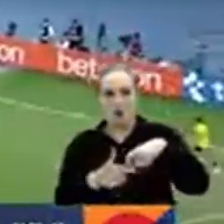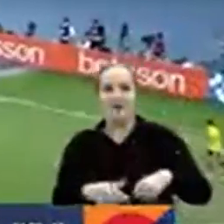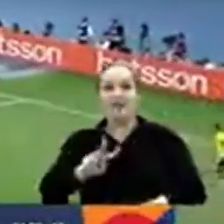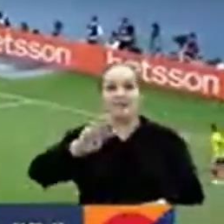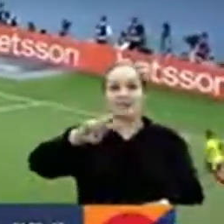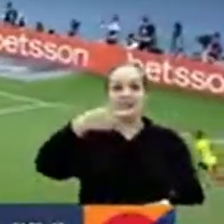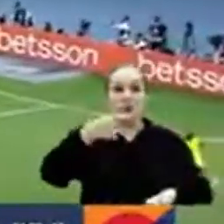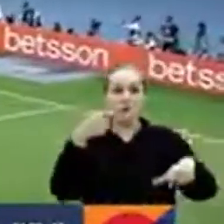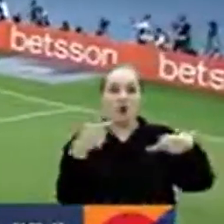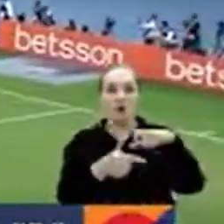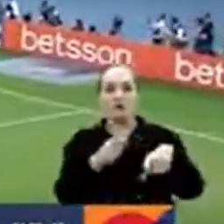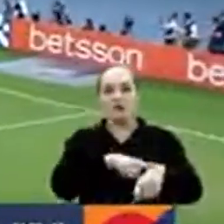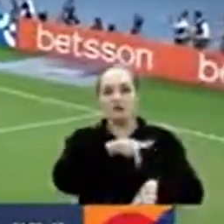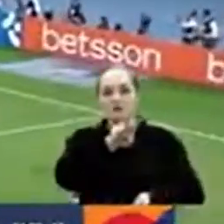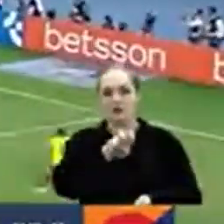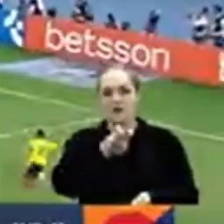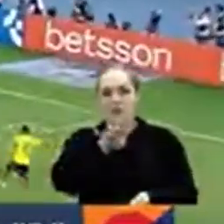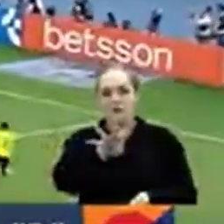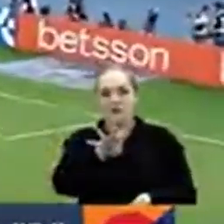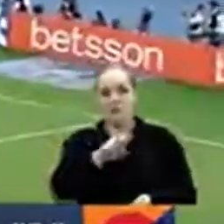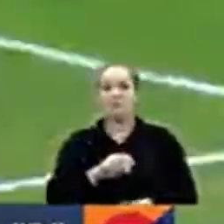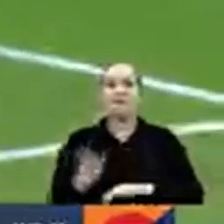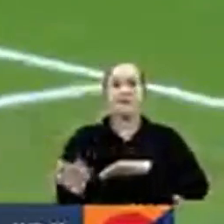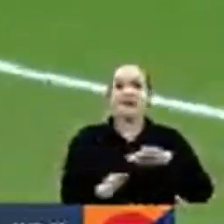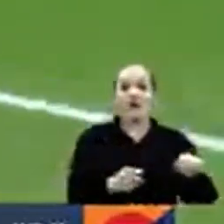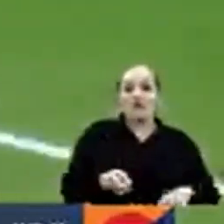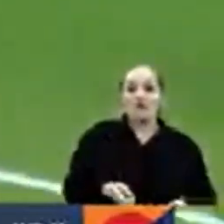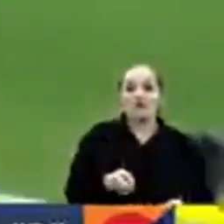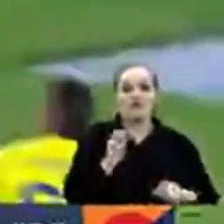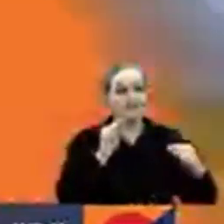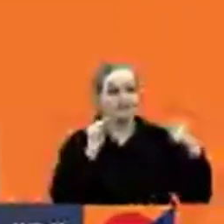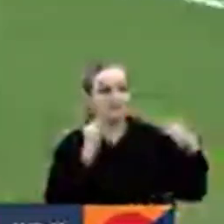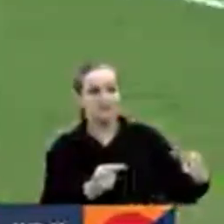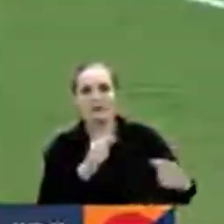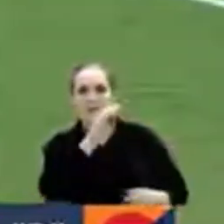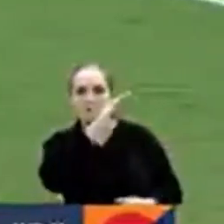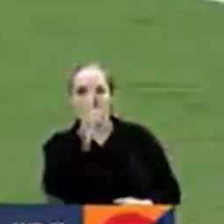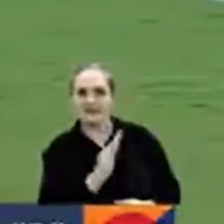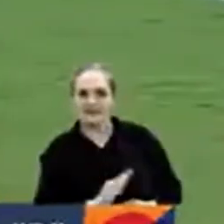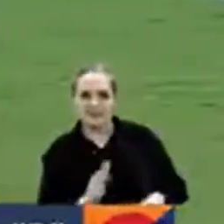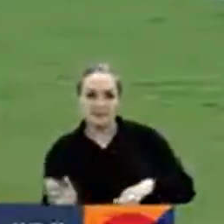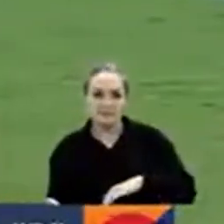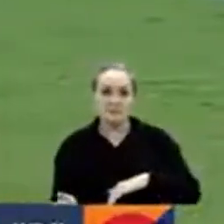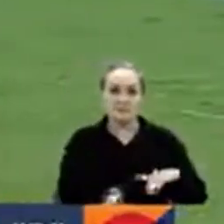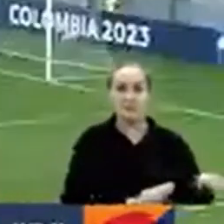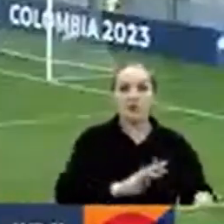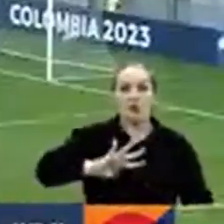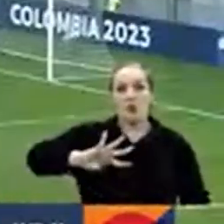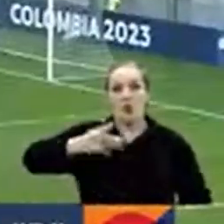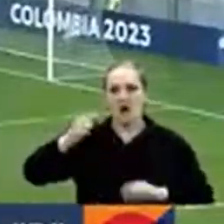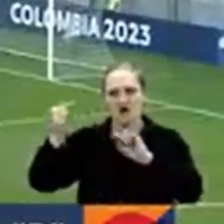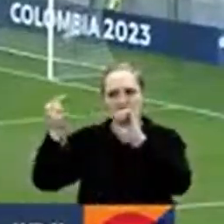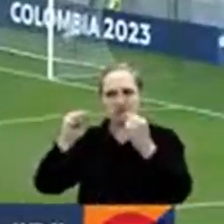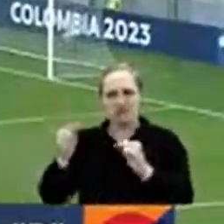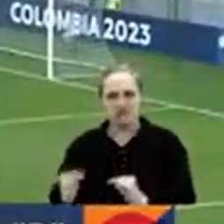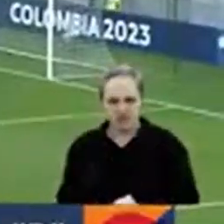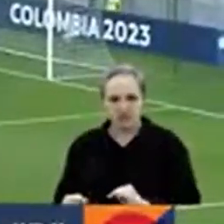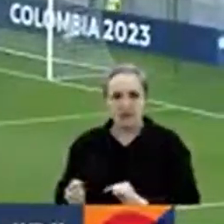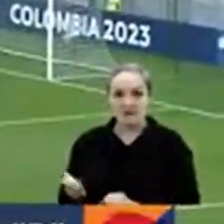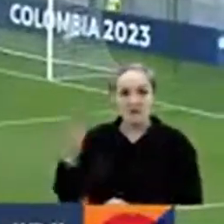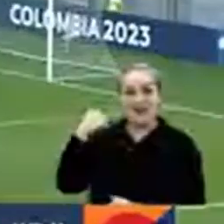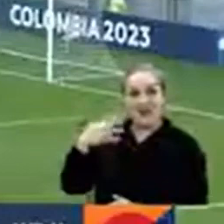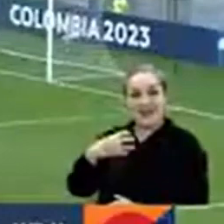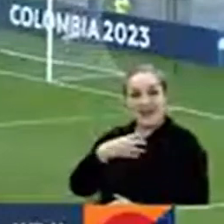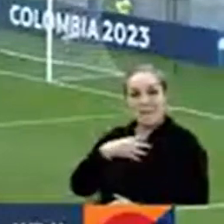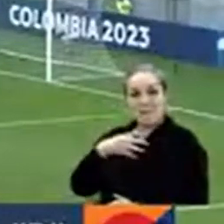a los 74. Brasil será el siguiente rival de la selección. En el inicio de la cuarta jornada, el campeón del pasado suramericano